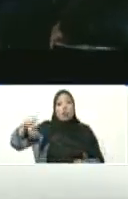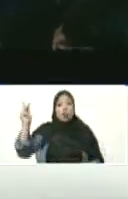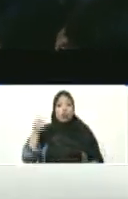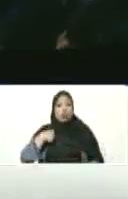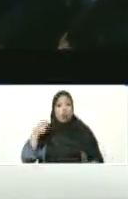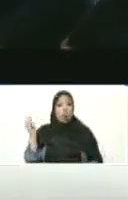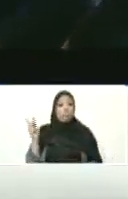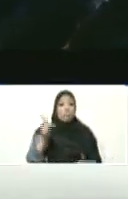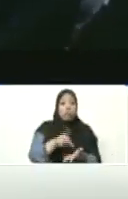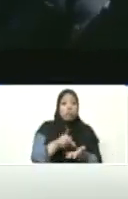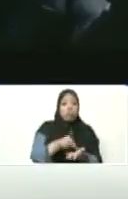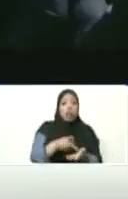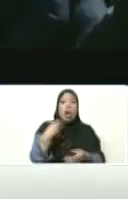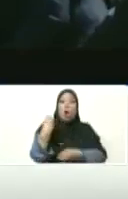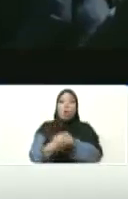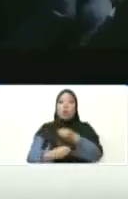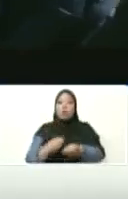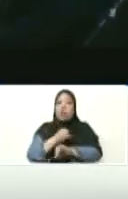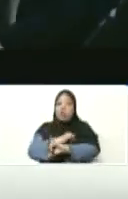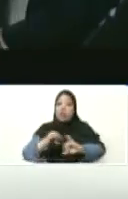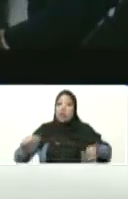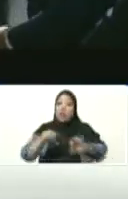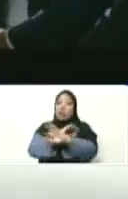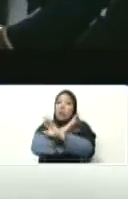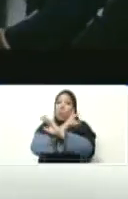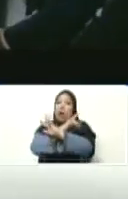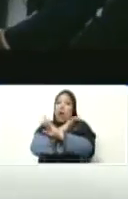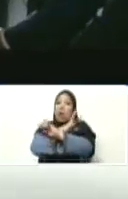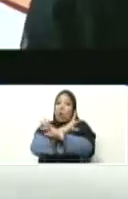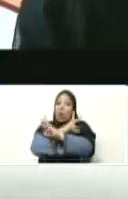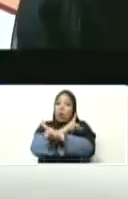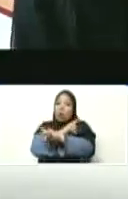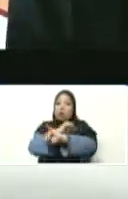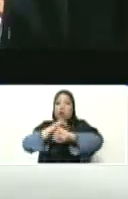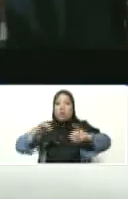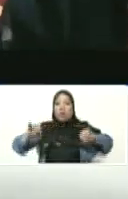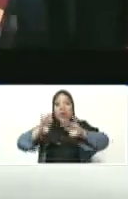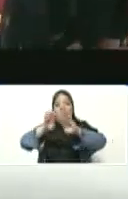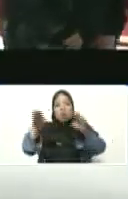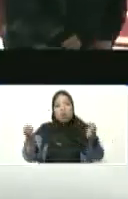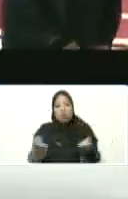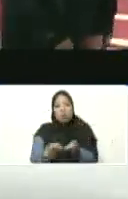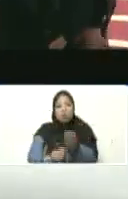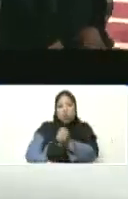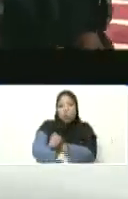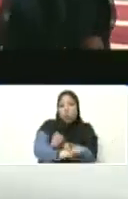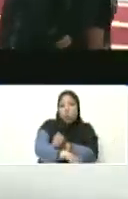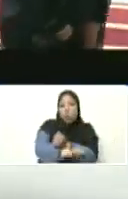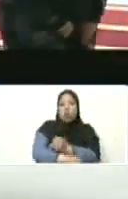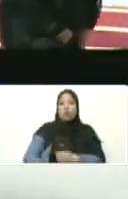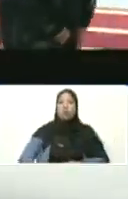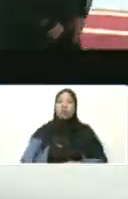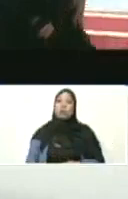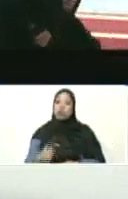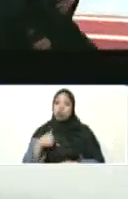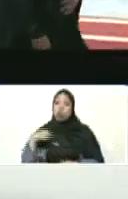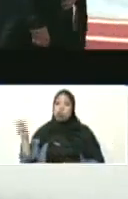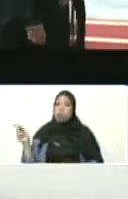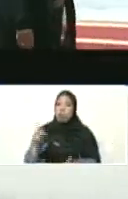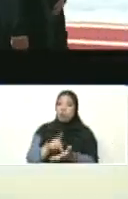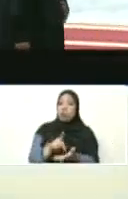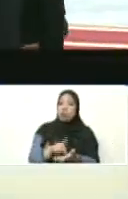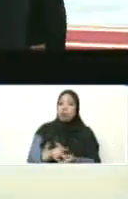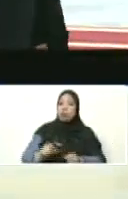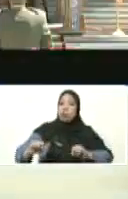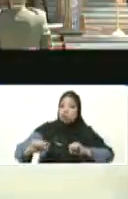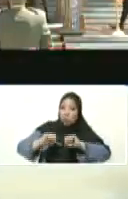en el estadio en donde va a ser el final, la final del Mundial de Fútbol. Ahí estuve. Cuando uno ve esas